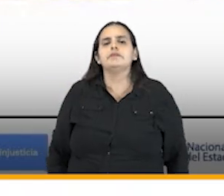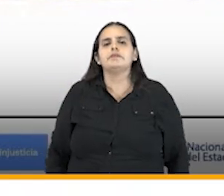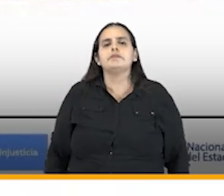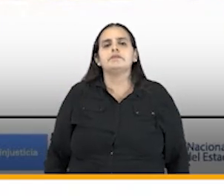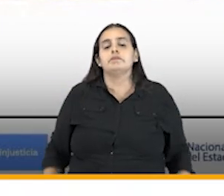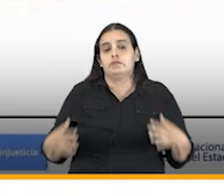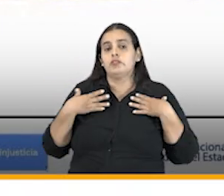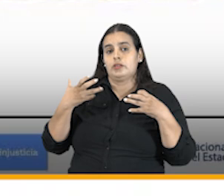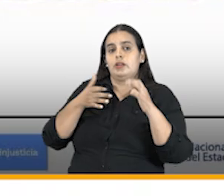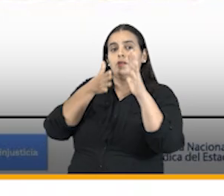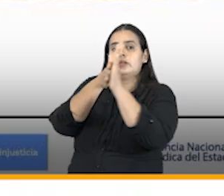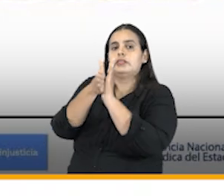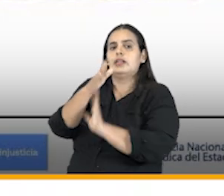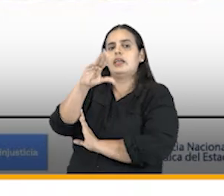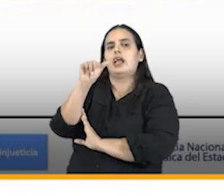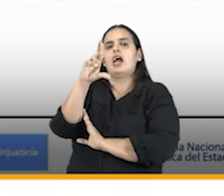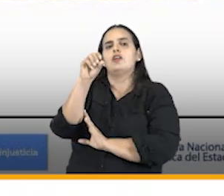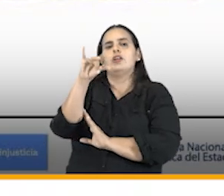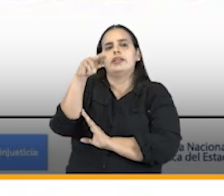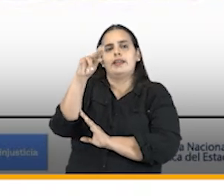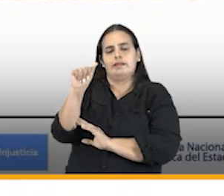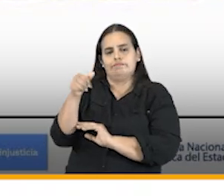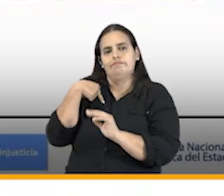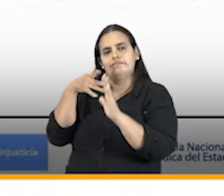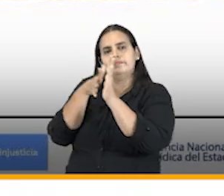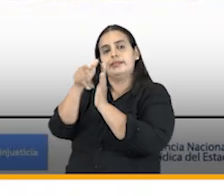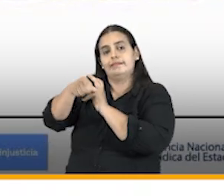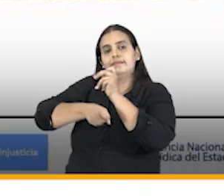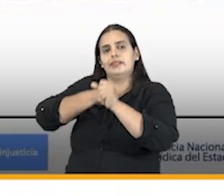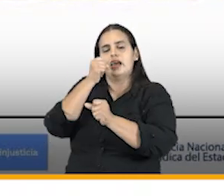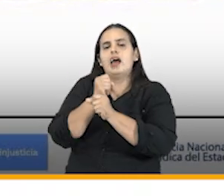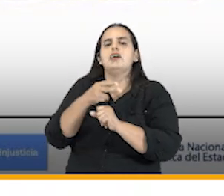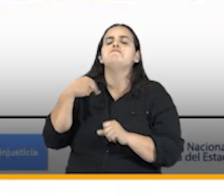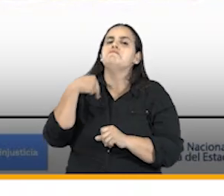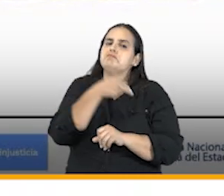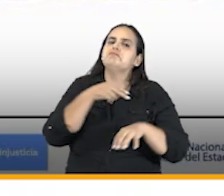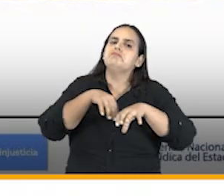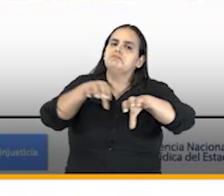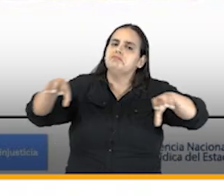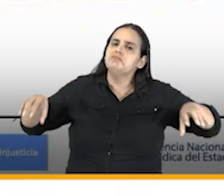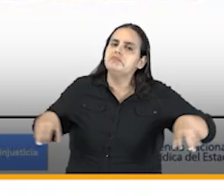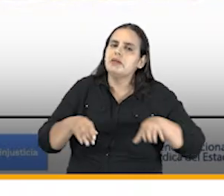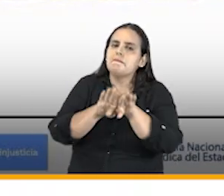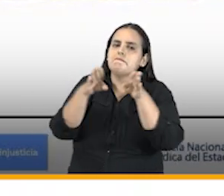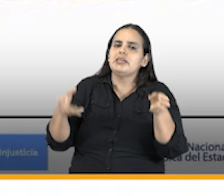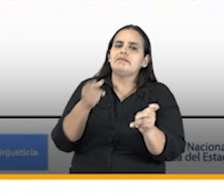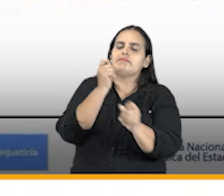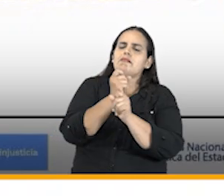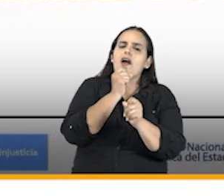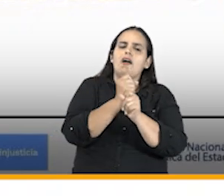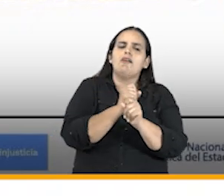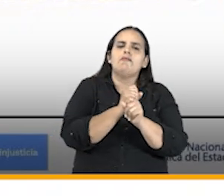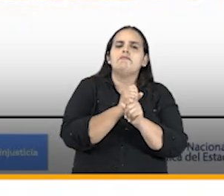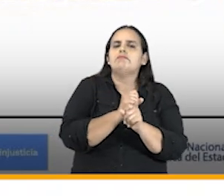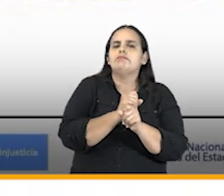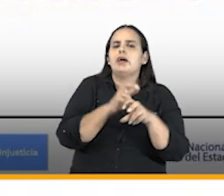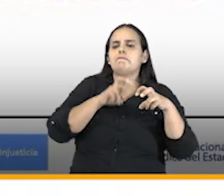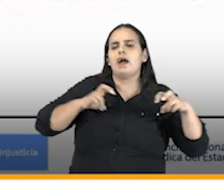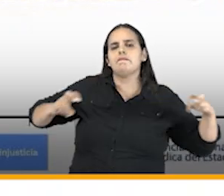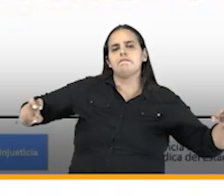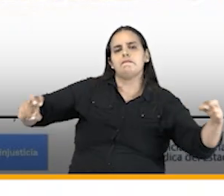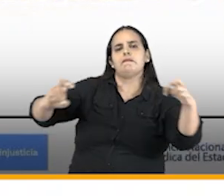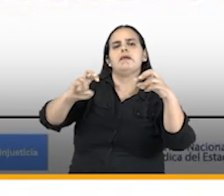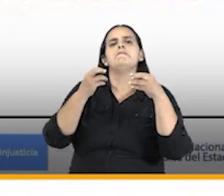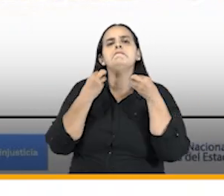quiero contarte Carolina que este año venimos realizando unas mesas de trabajo con la rama judicial